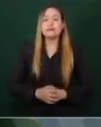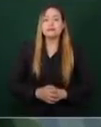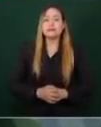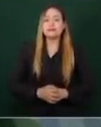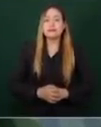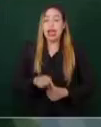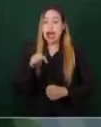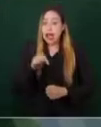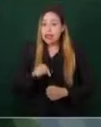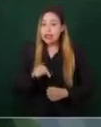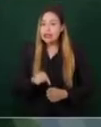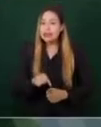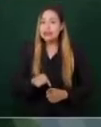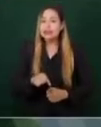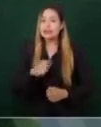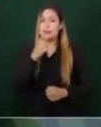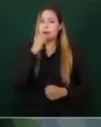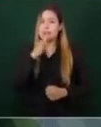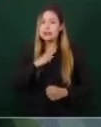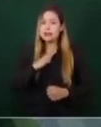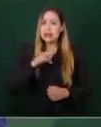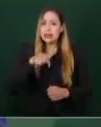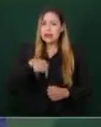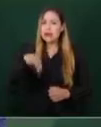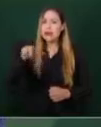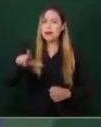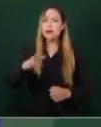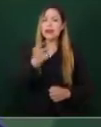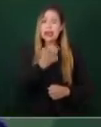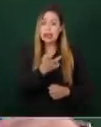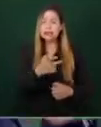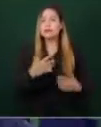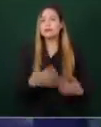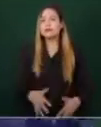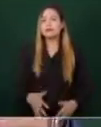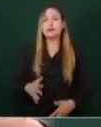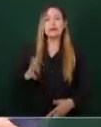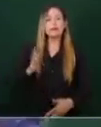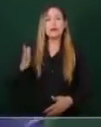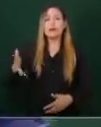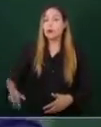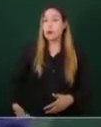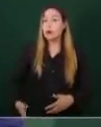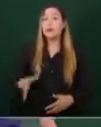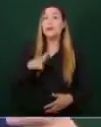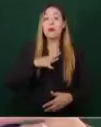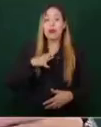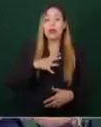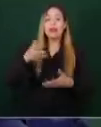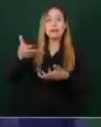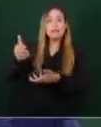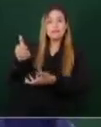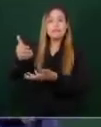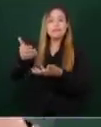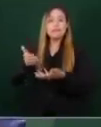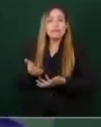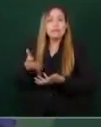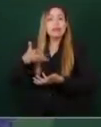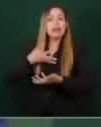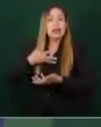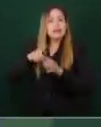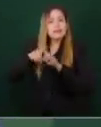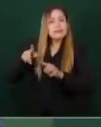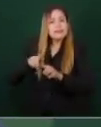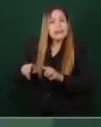orgullo de los neoloneses, se está adquiriendo mucho equipo, estamos reclutando y capacitando a los